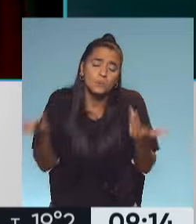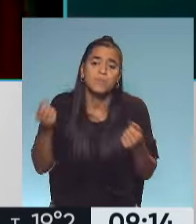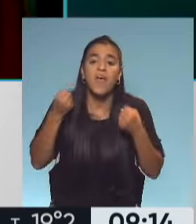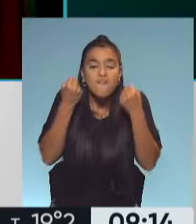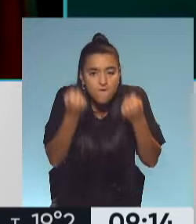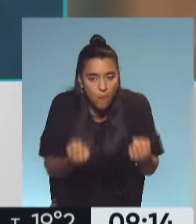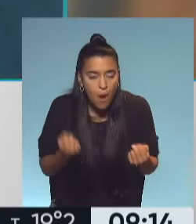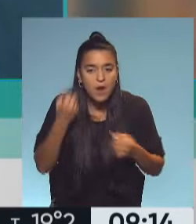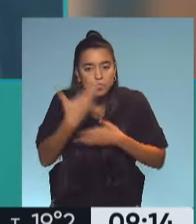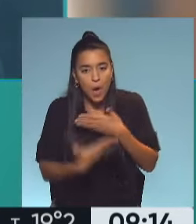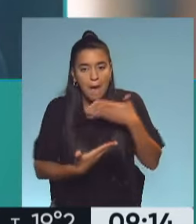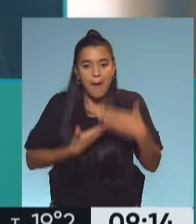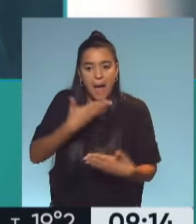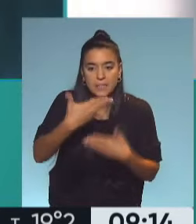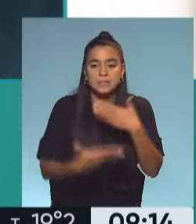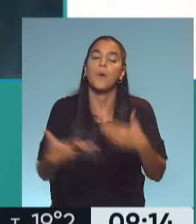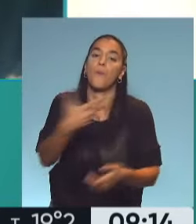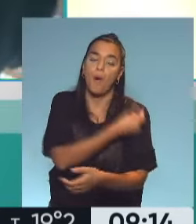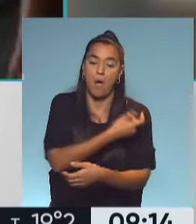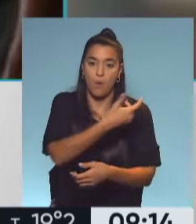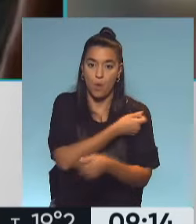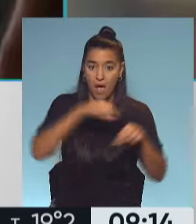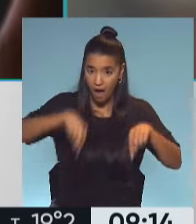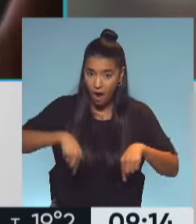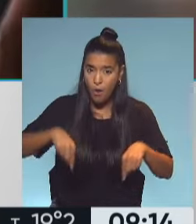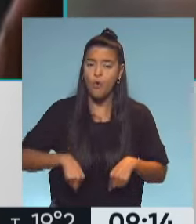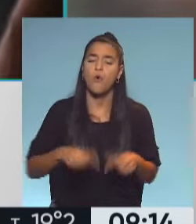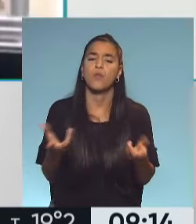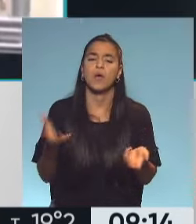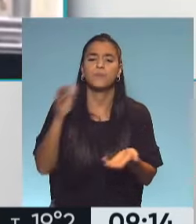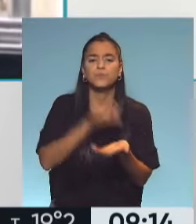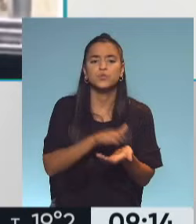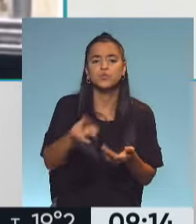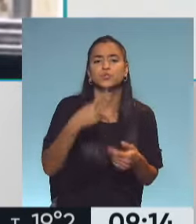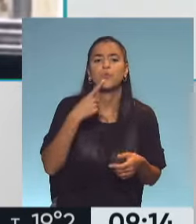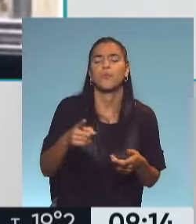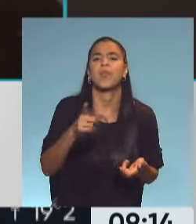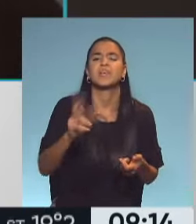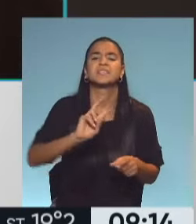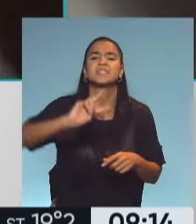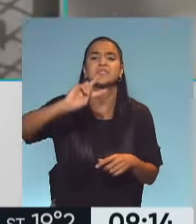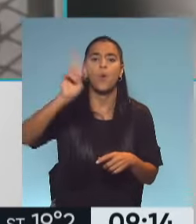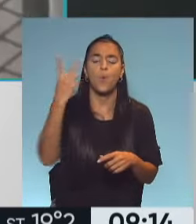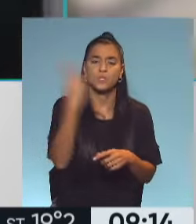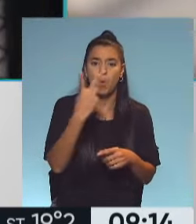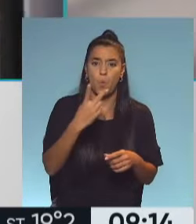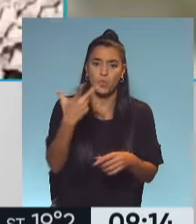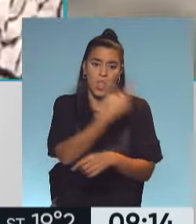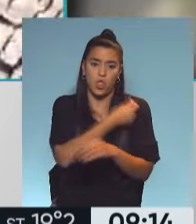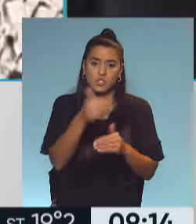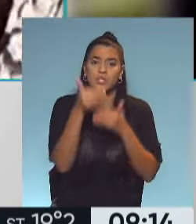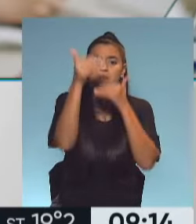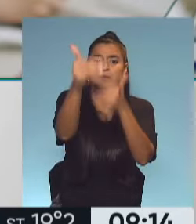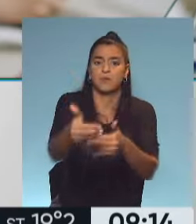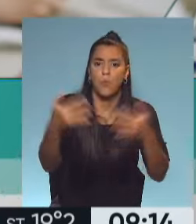avanzando, se viene avanzando, se está vacunando, ahora con este tema de diferir la segunda dosis, que es muy buena desde el punto de vista